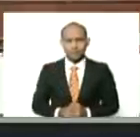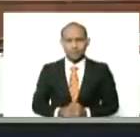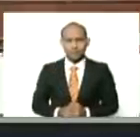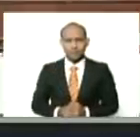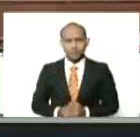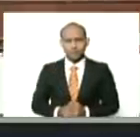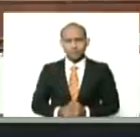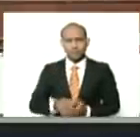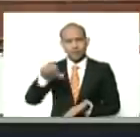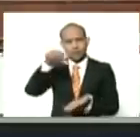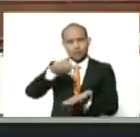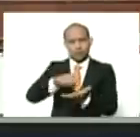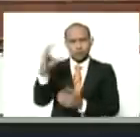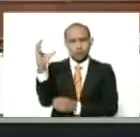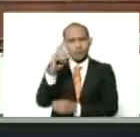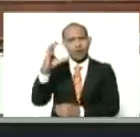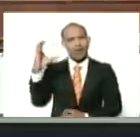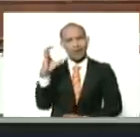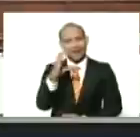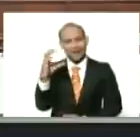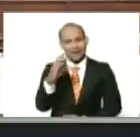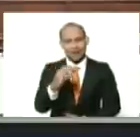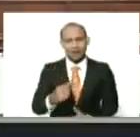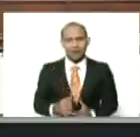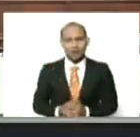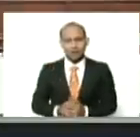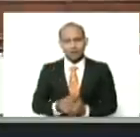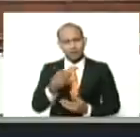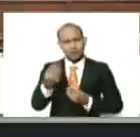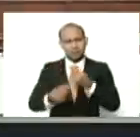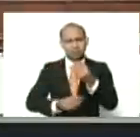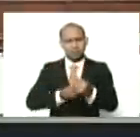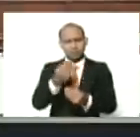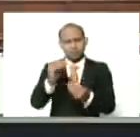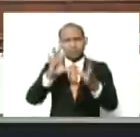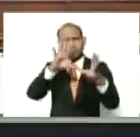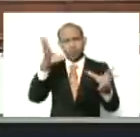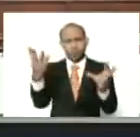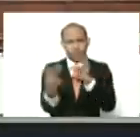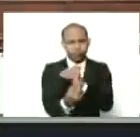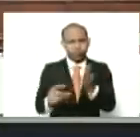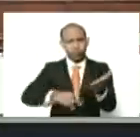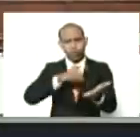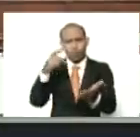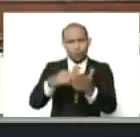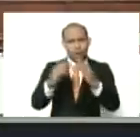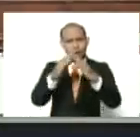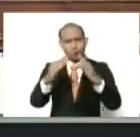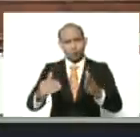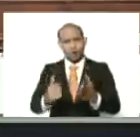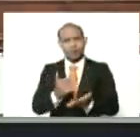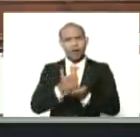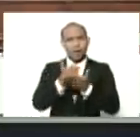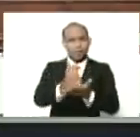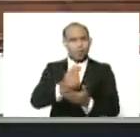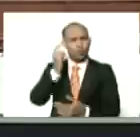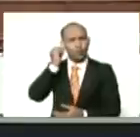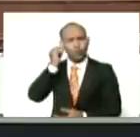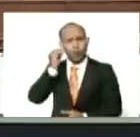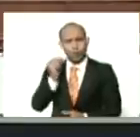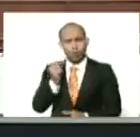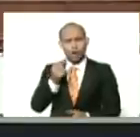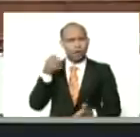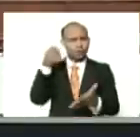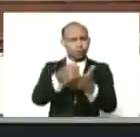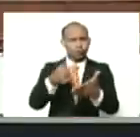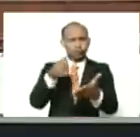distrito capital, Caracas, para la adecuación, las casas de abrigo, y de apoyo a la mujer, en la lucha contra